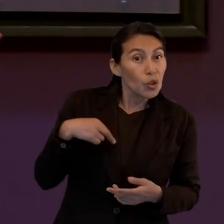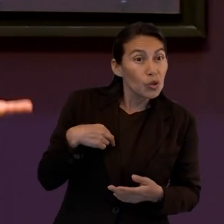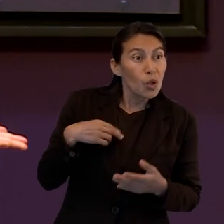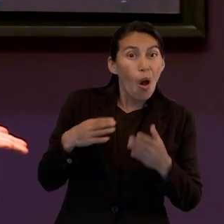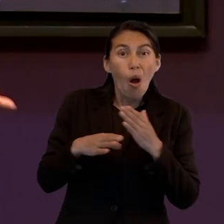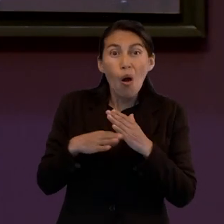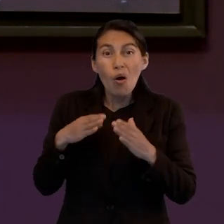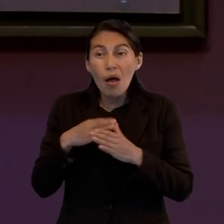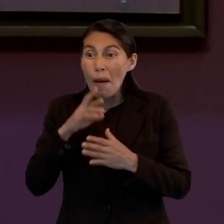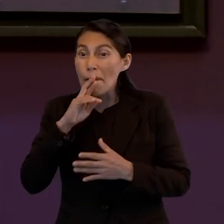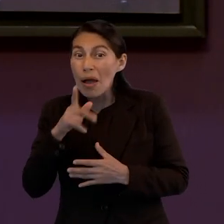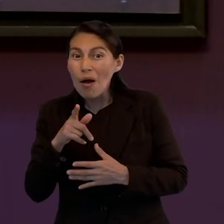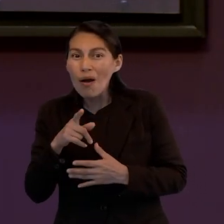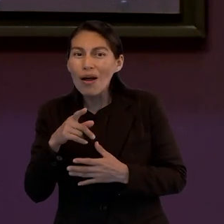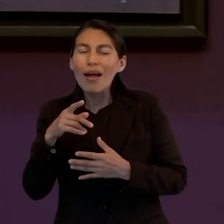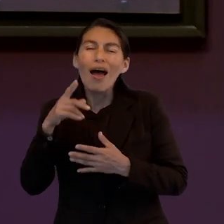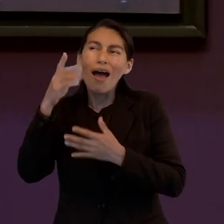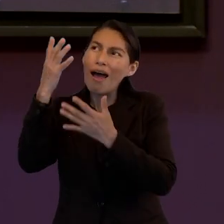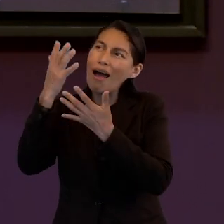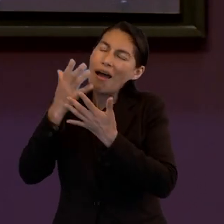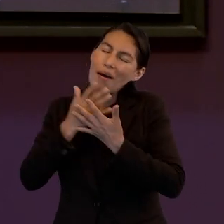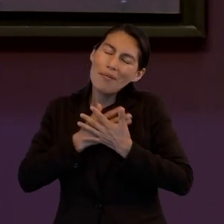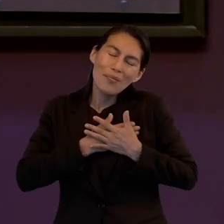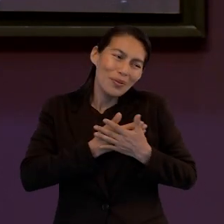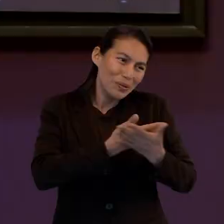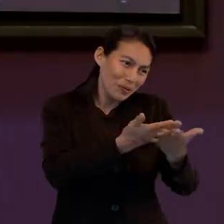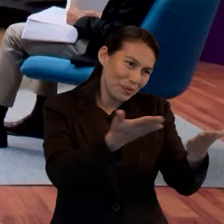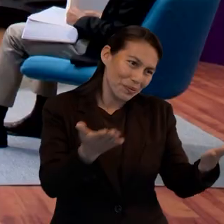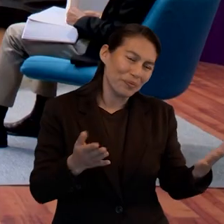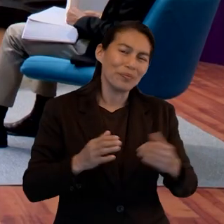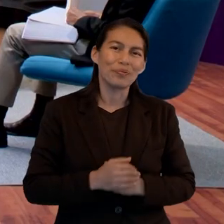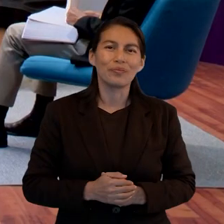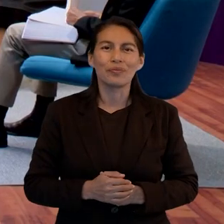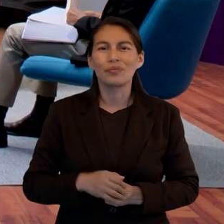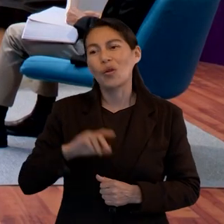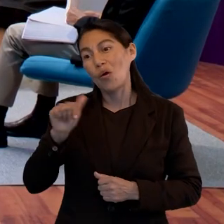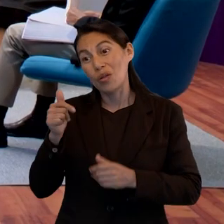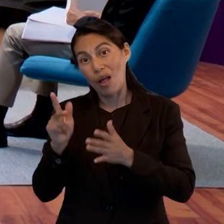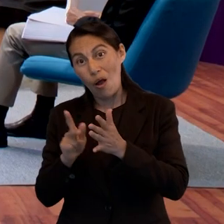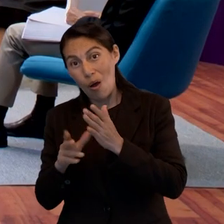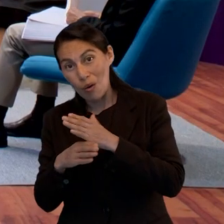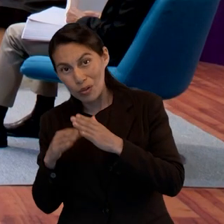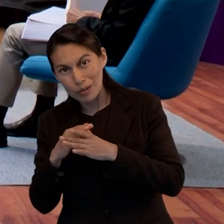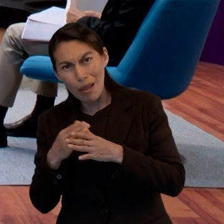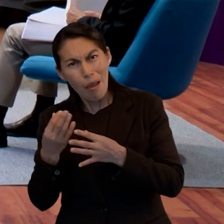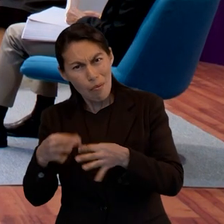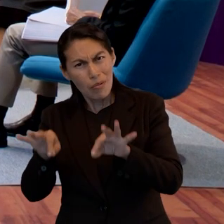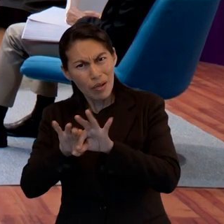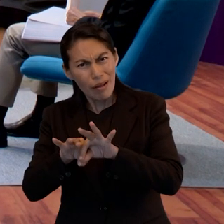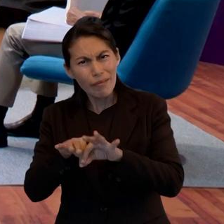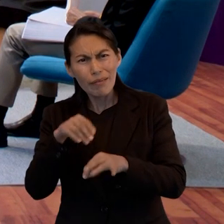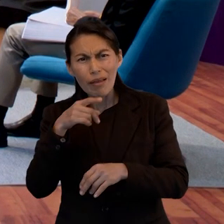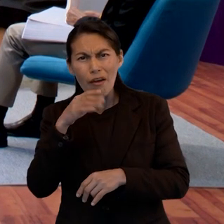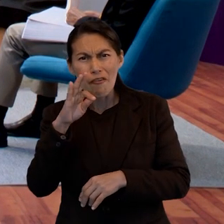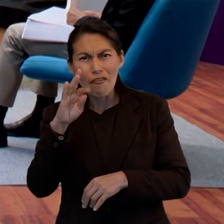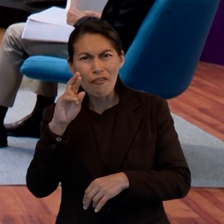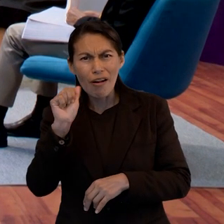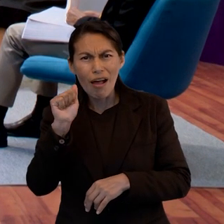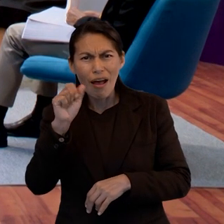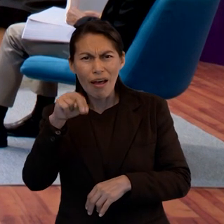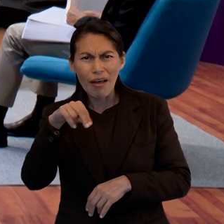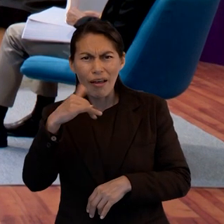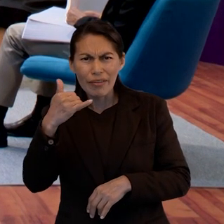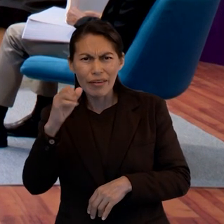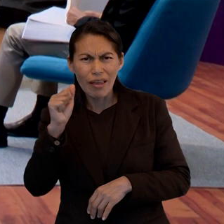hacer esos actos de amor por la gente que nos rodea. También algo importante que mencionó Frania es la fe. Que a veces